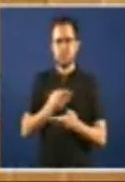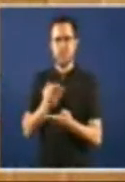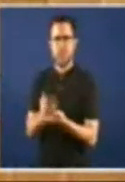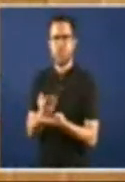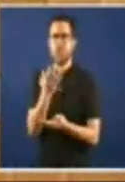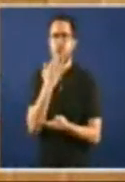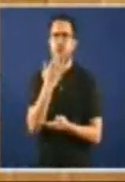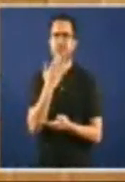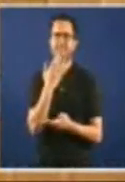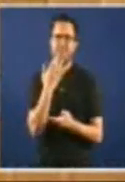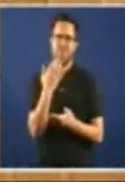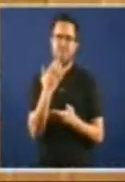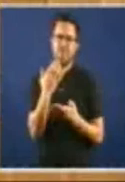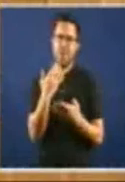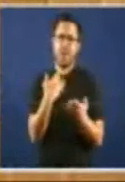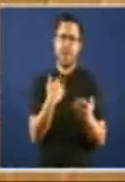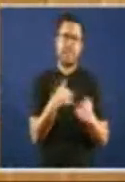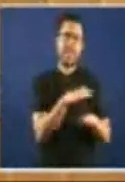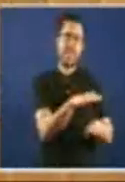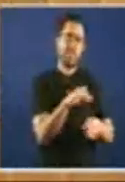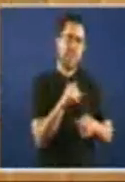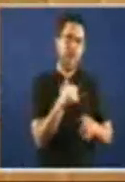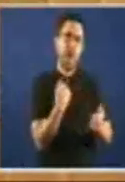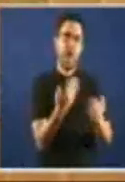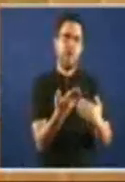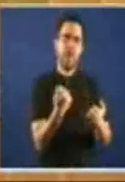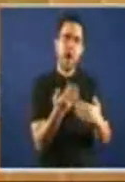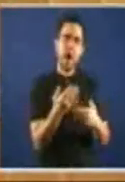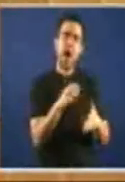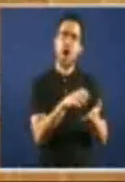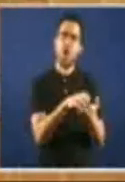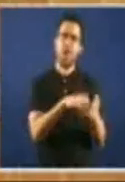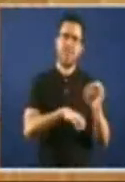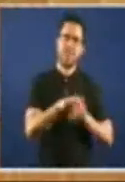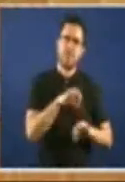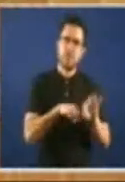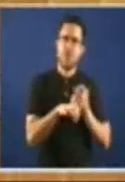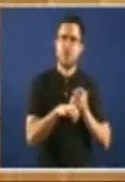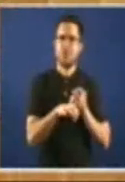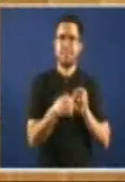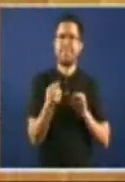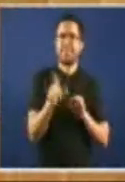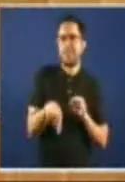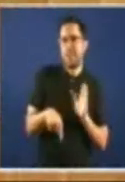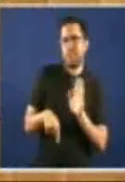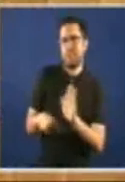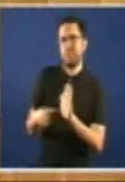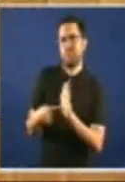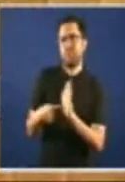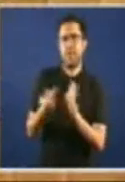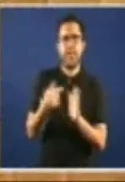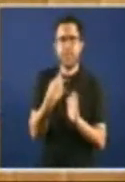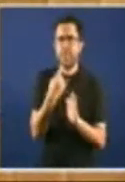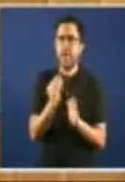tratará de falar Se convidará a falar As organizacións Presentamos A emenda número 12 Que di Garantindo sempre A